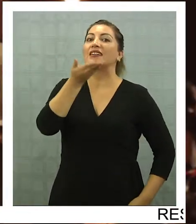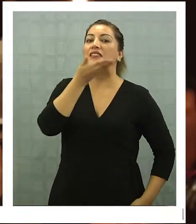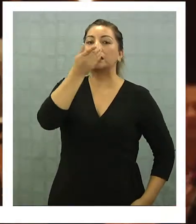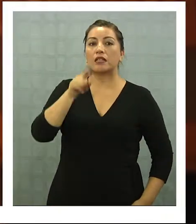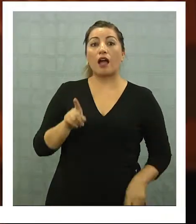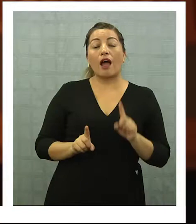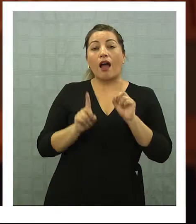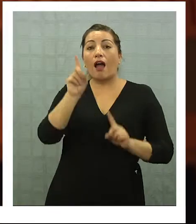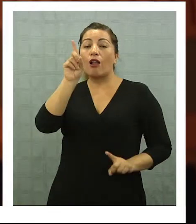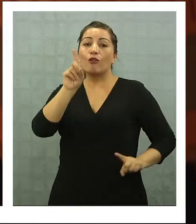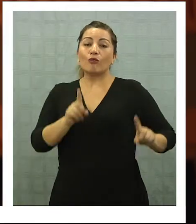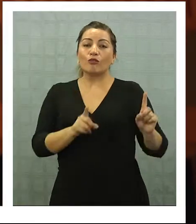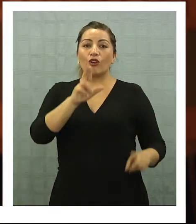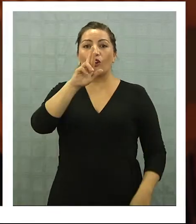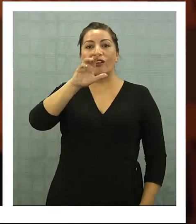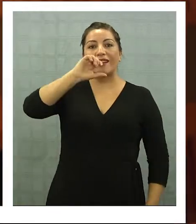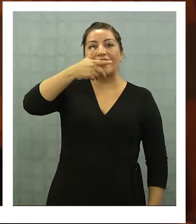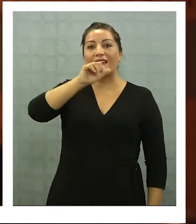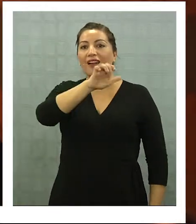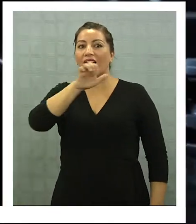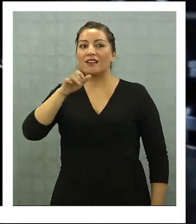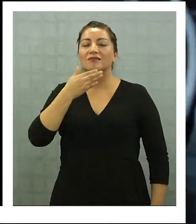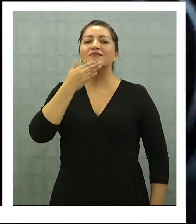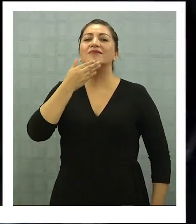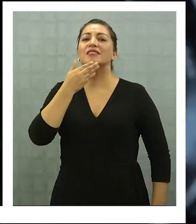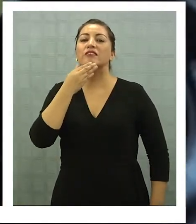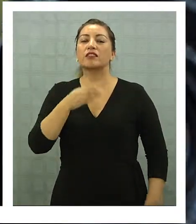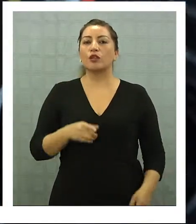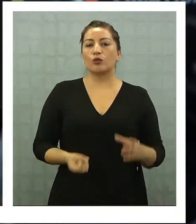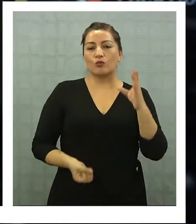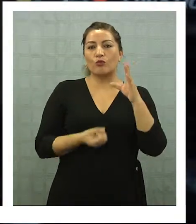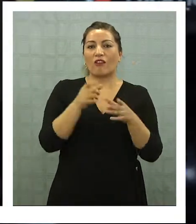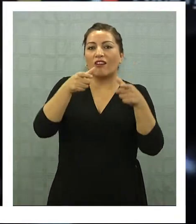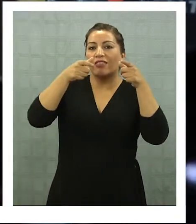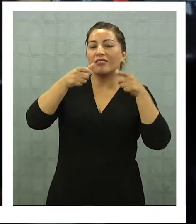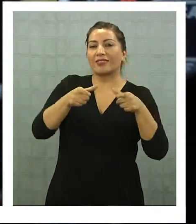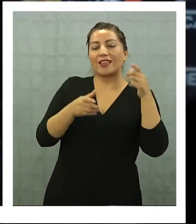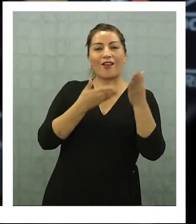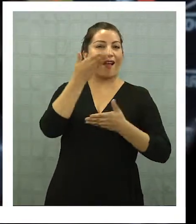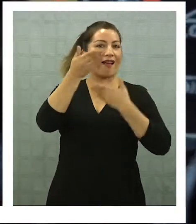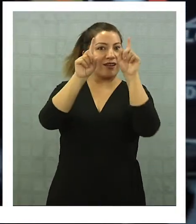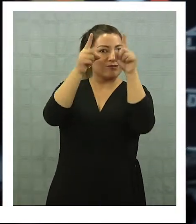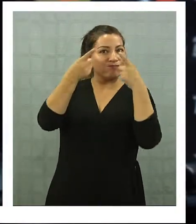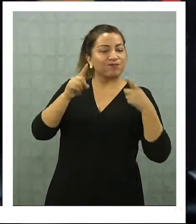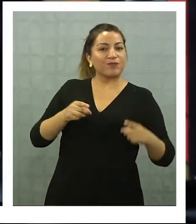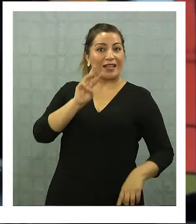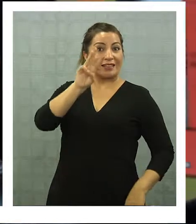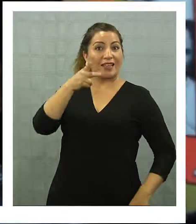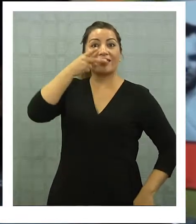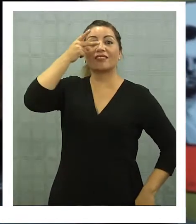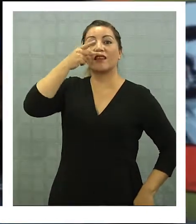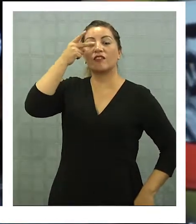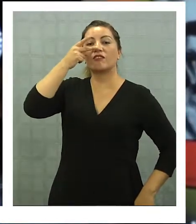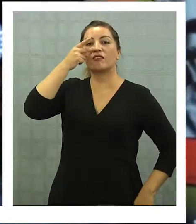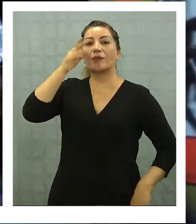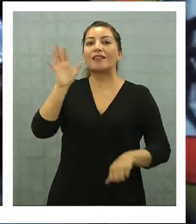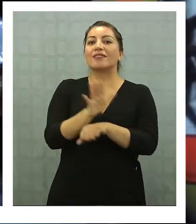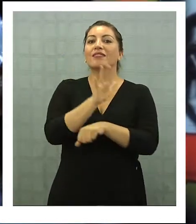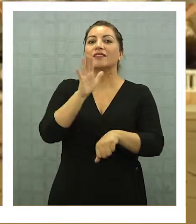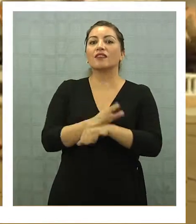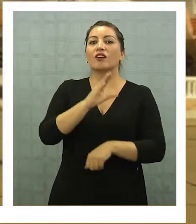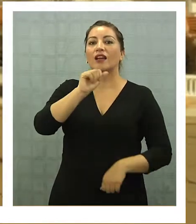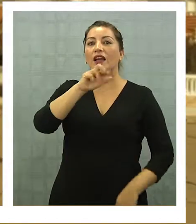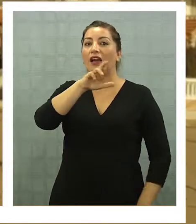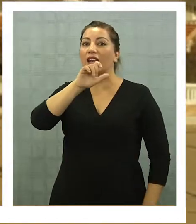gozan del reggae en español, el grupo Los Cafres presentará su nuevo disco a las canciones el 3 de noviembre en el Teatro